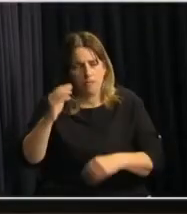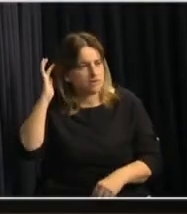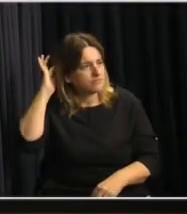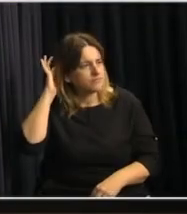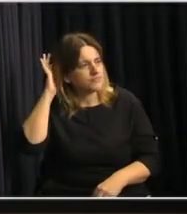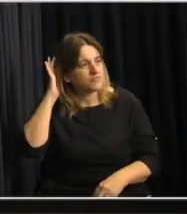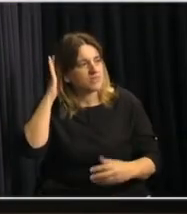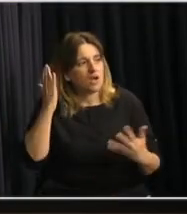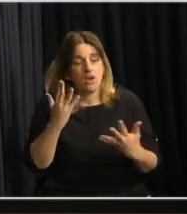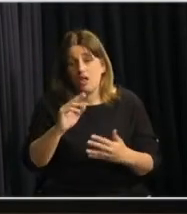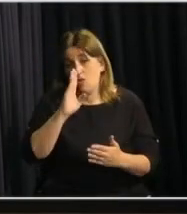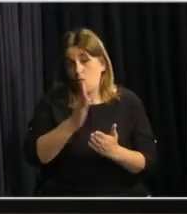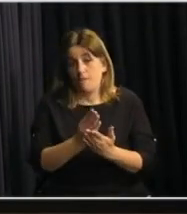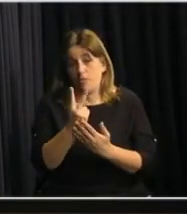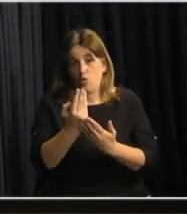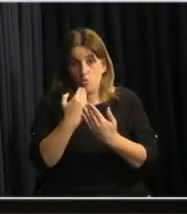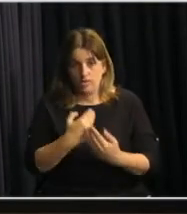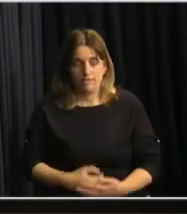reciben las dos últimas consultas.